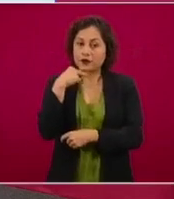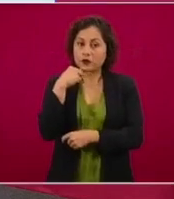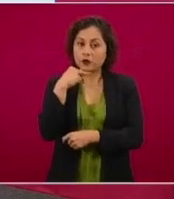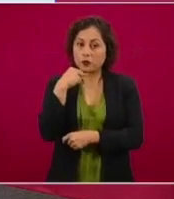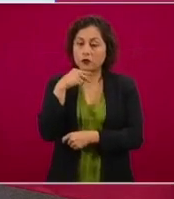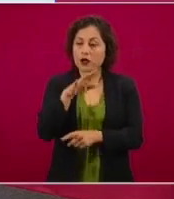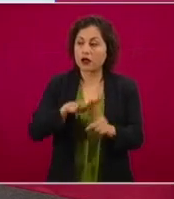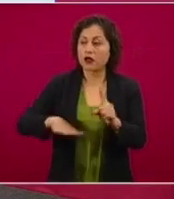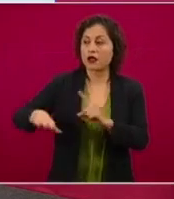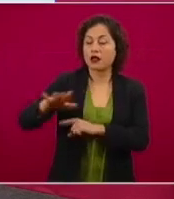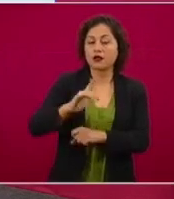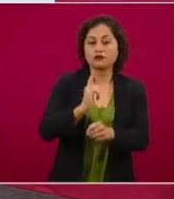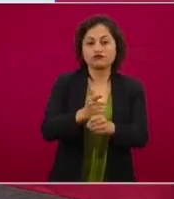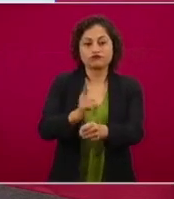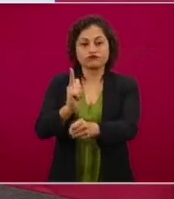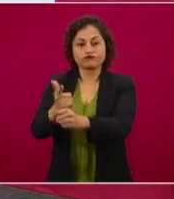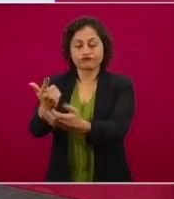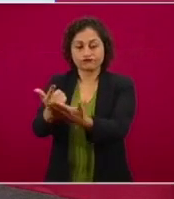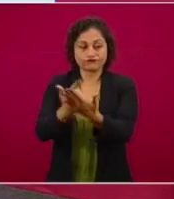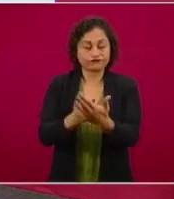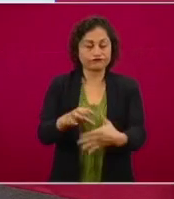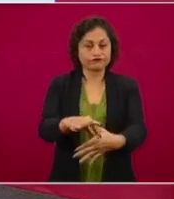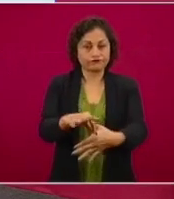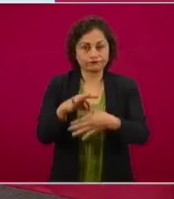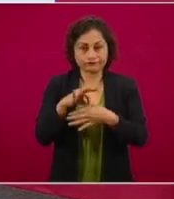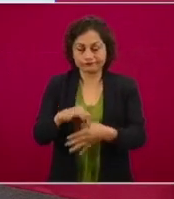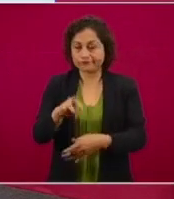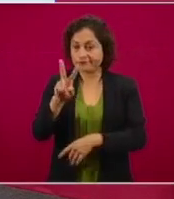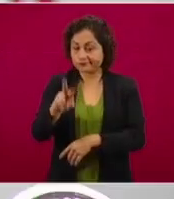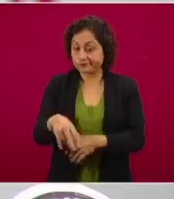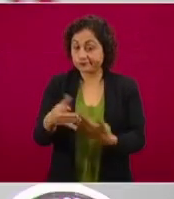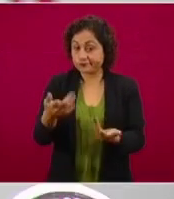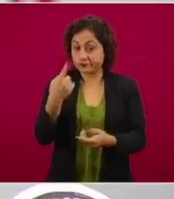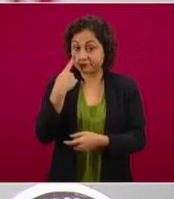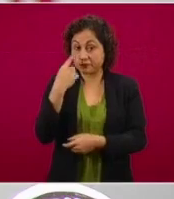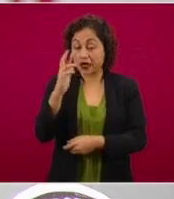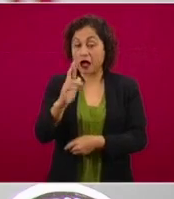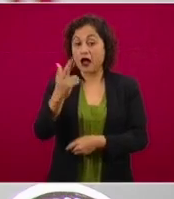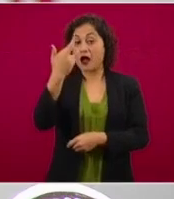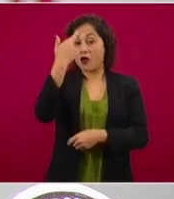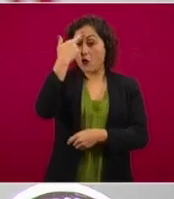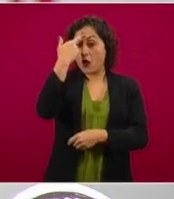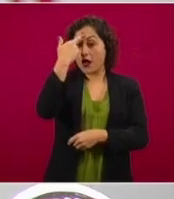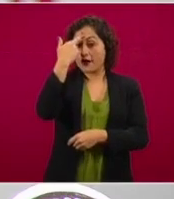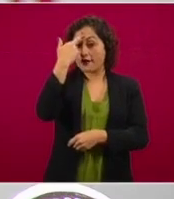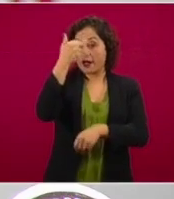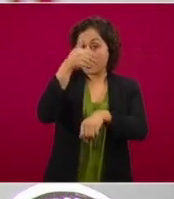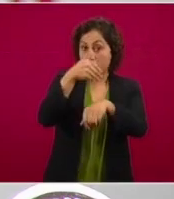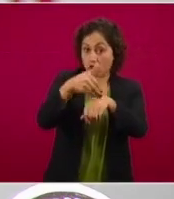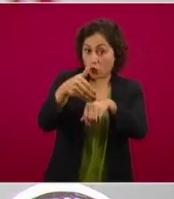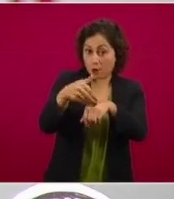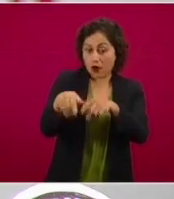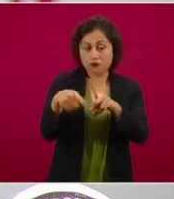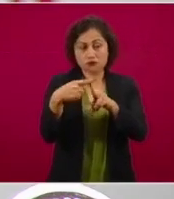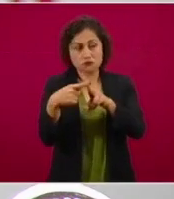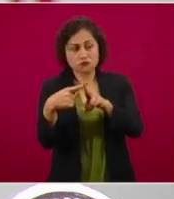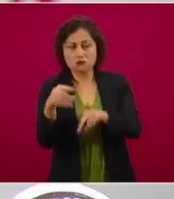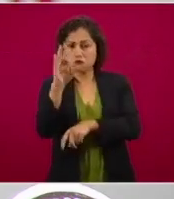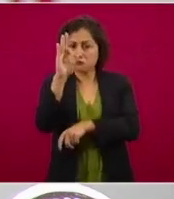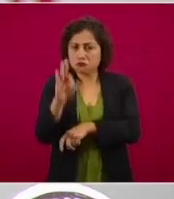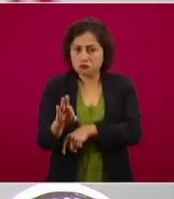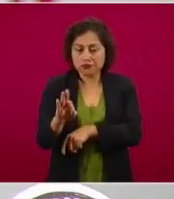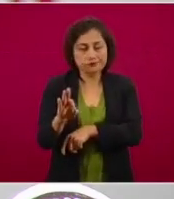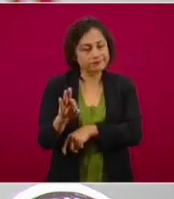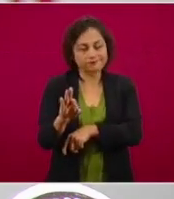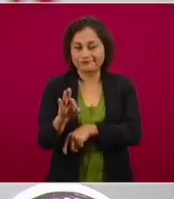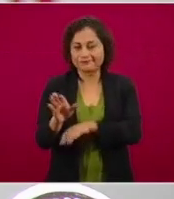los datos y, por supuesto, la realidad. Aquí tenemos que recordar que estamos hablando no de números, no de cifras, sino